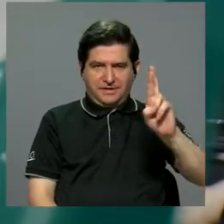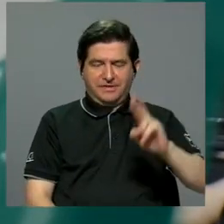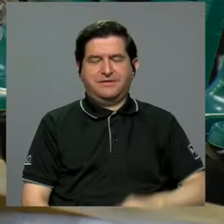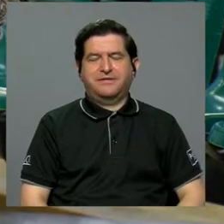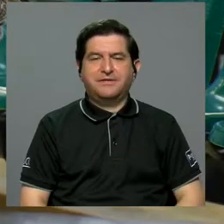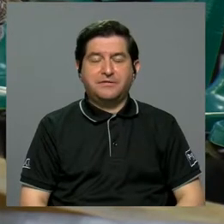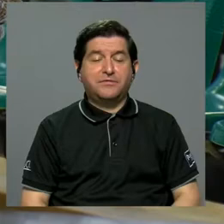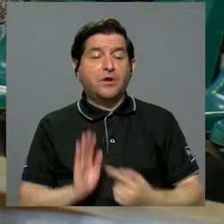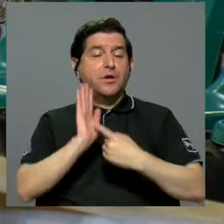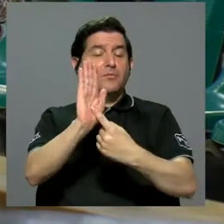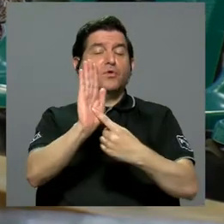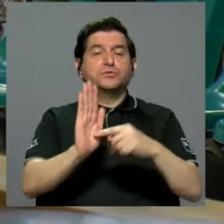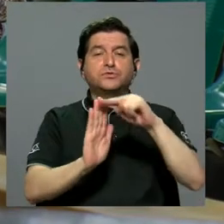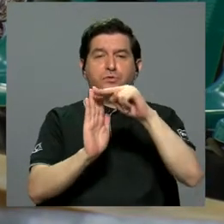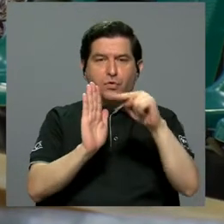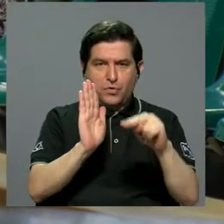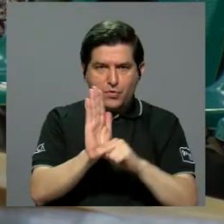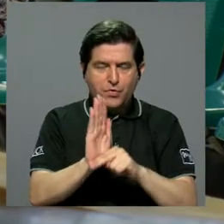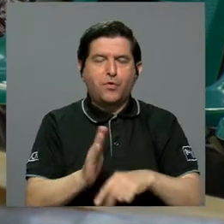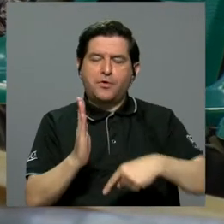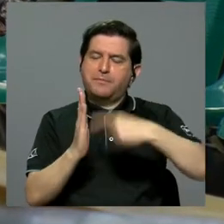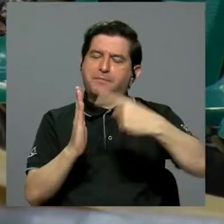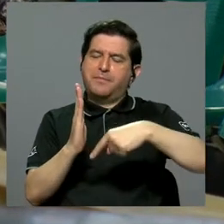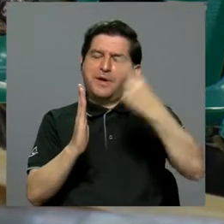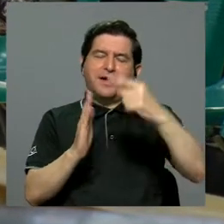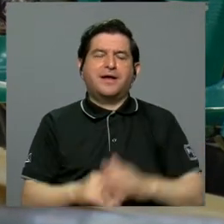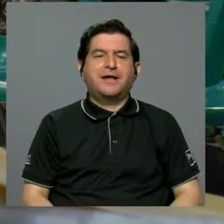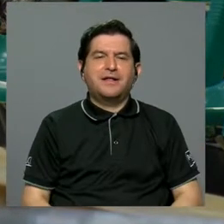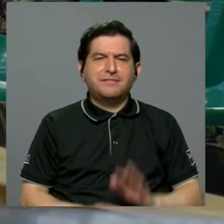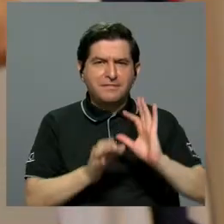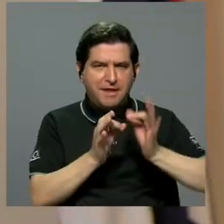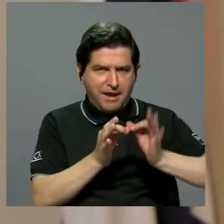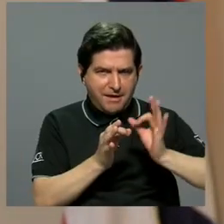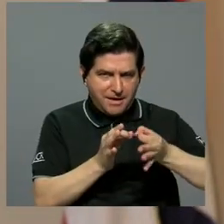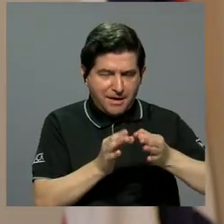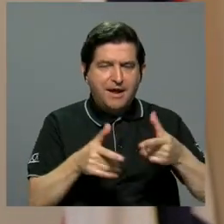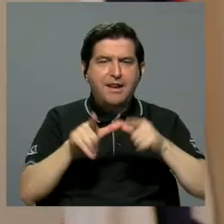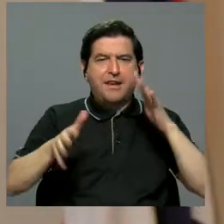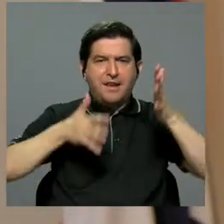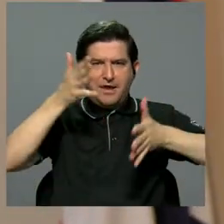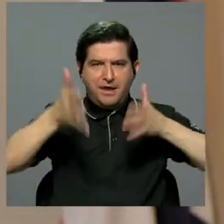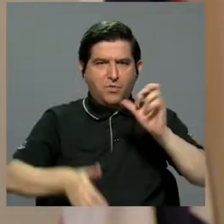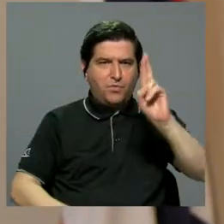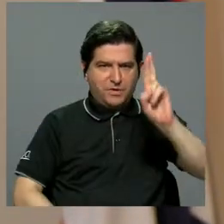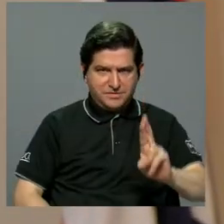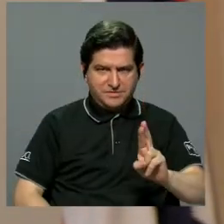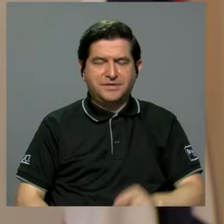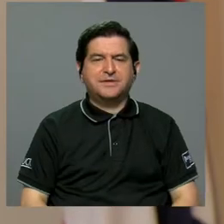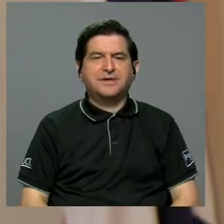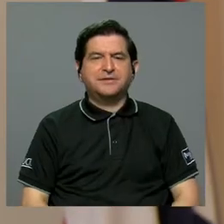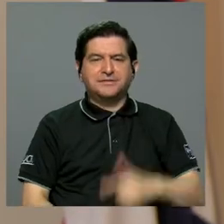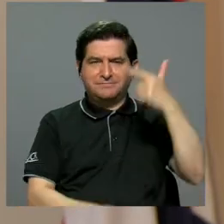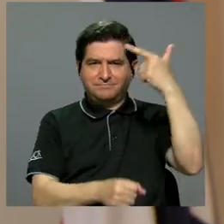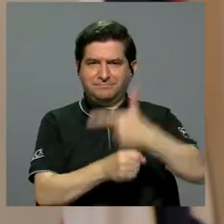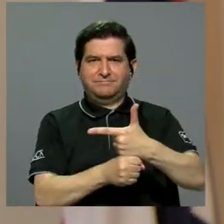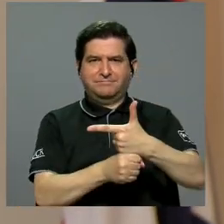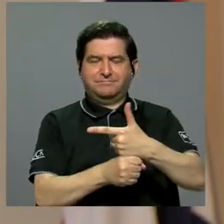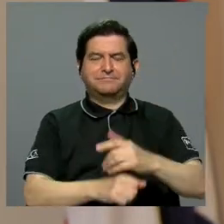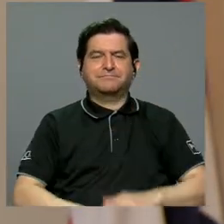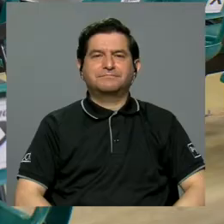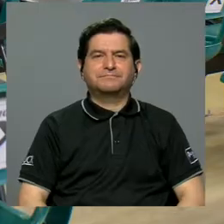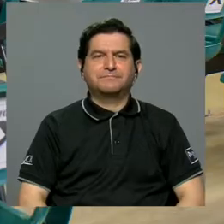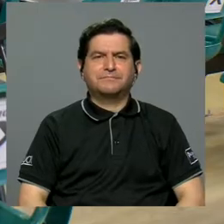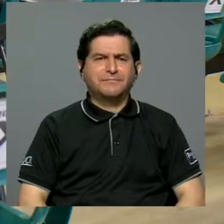rica presentó el estándar de cualificación de la interpretación de la lengua de señas costarricense lesco